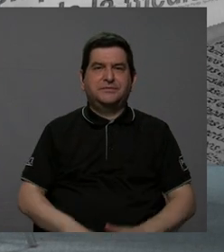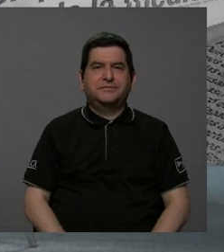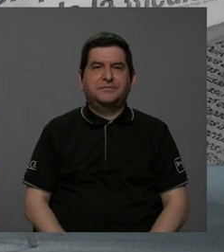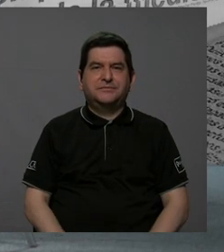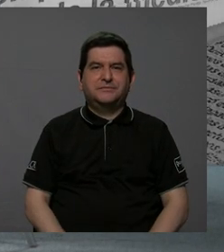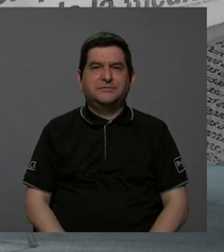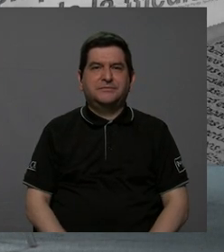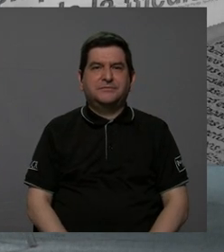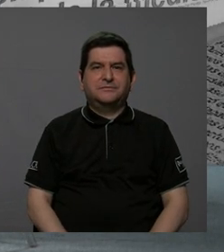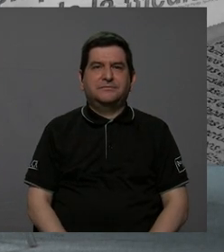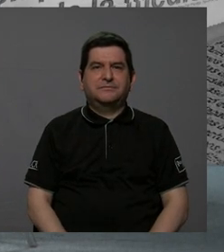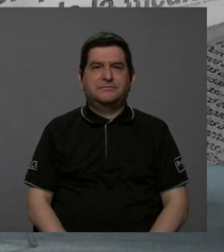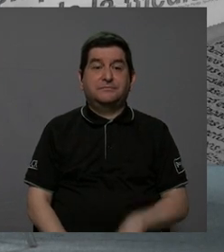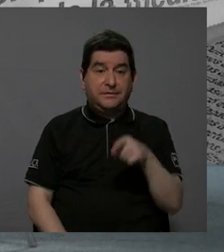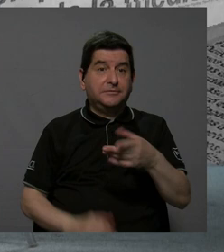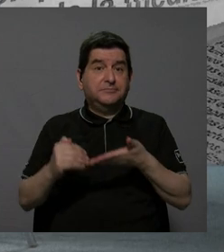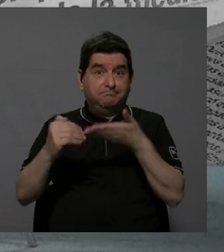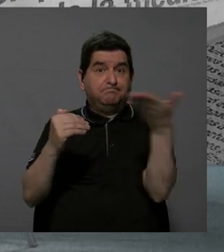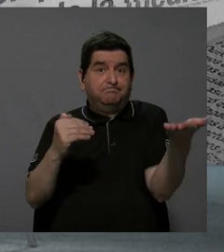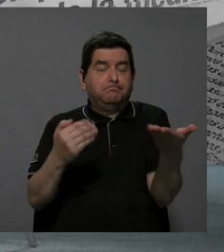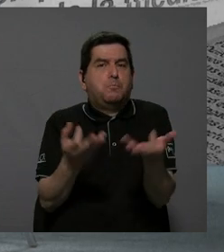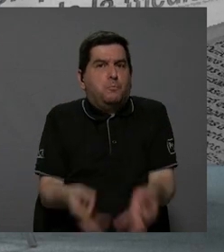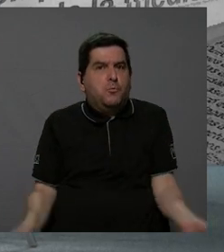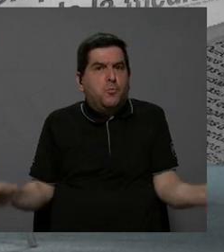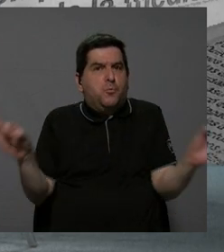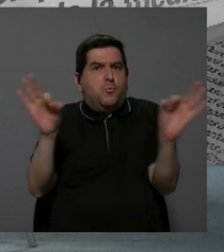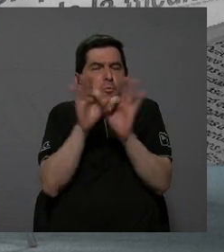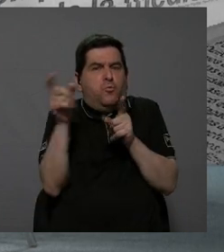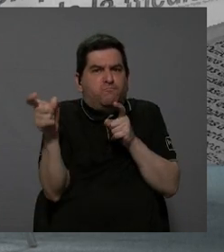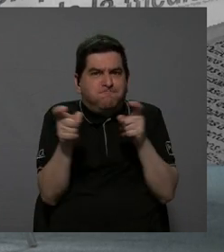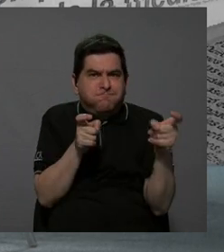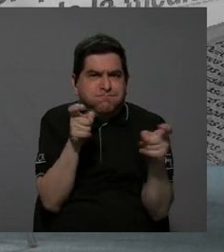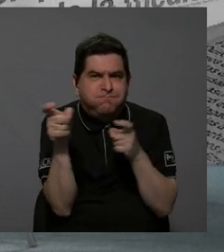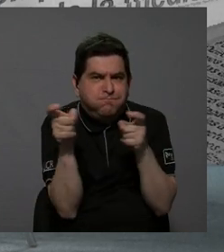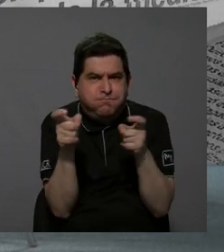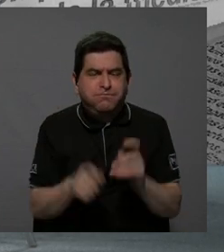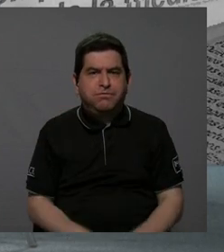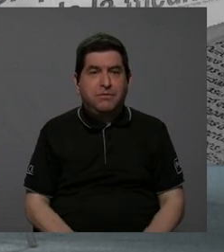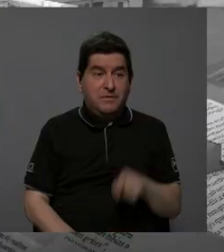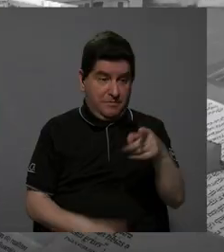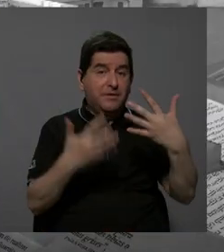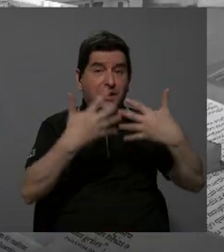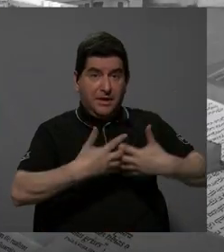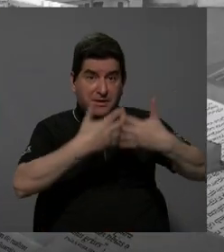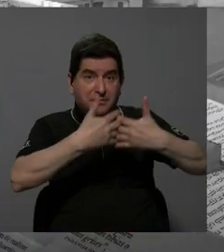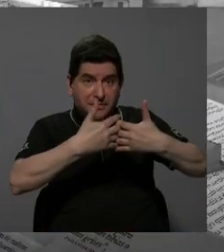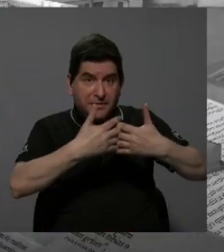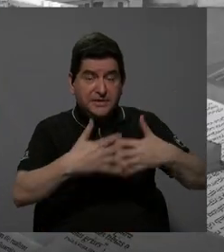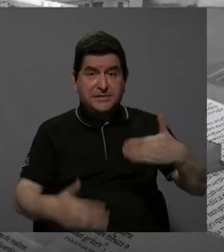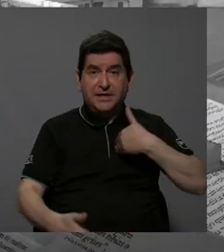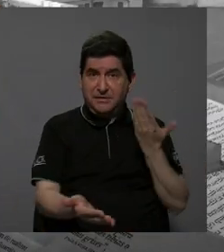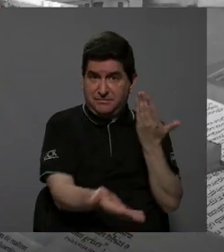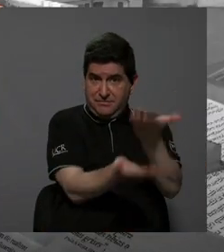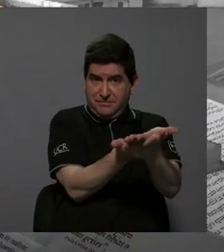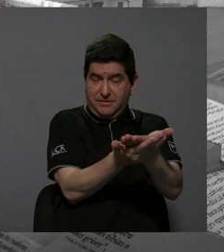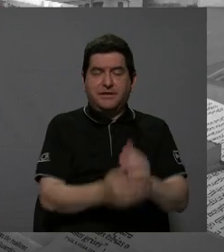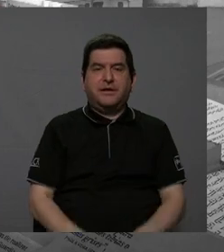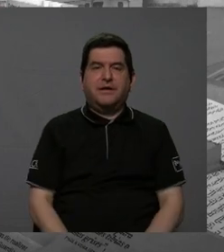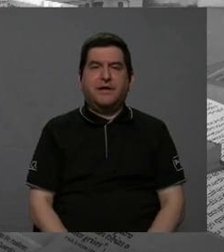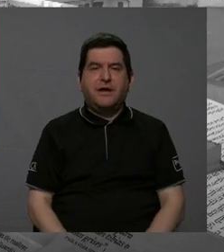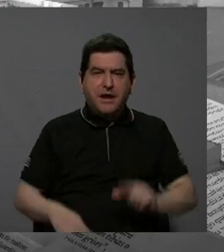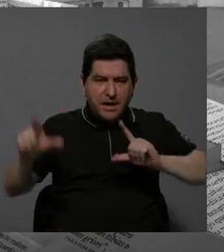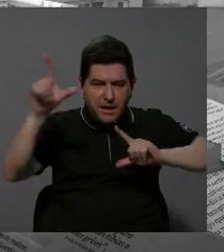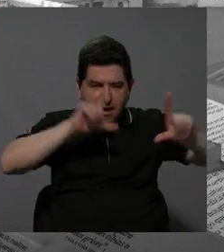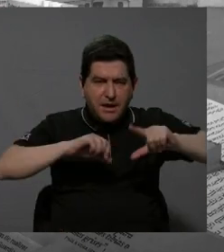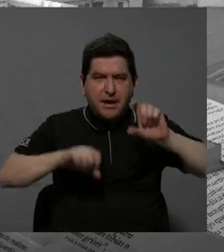Y es un elemento sumamente importante de controlar por parte del concesionario. Asimismo, entonces el ANAMI lo tiene